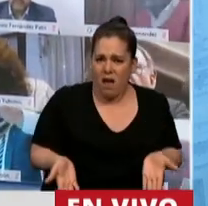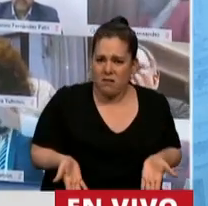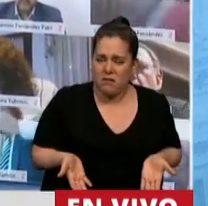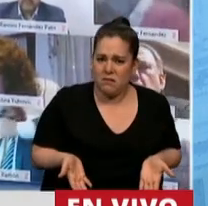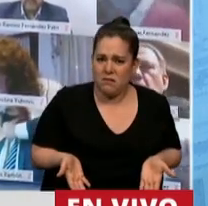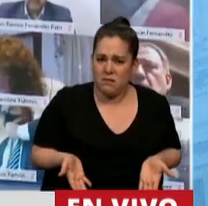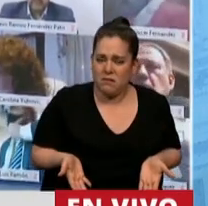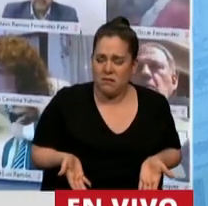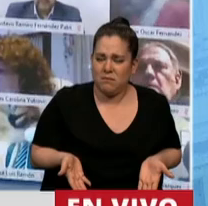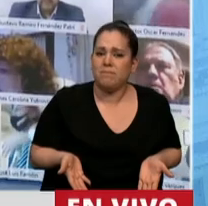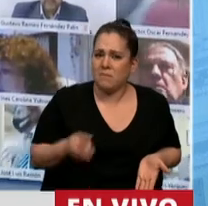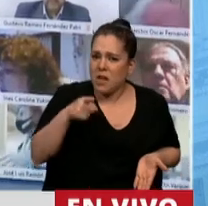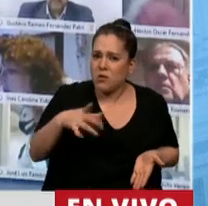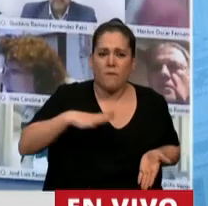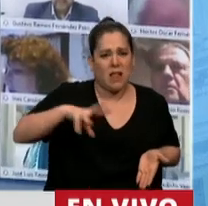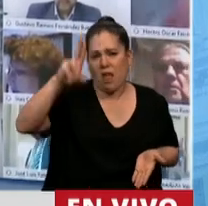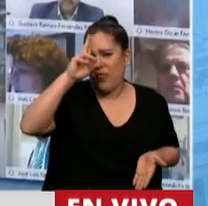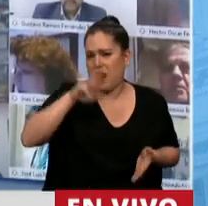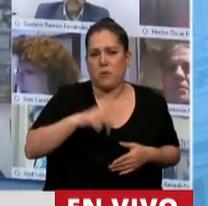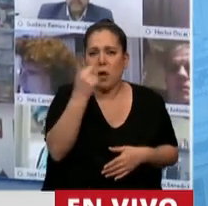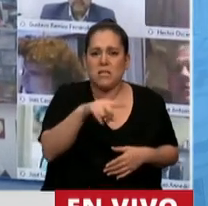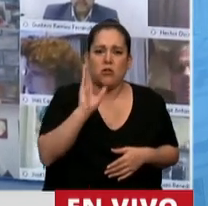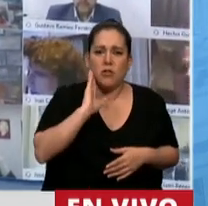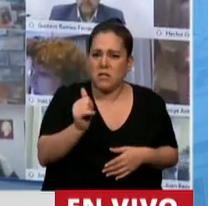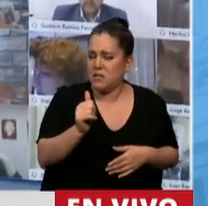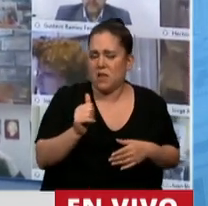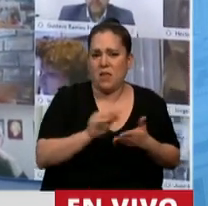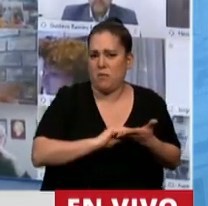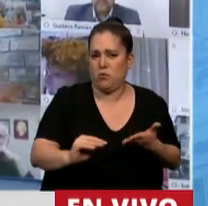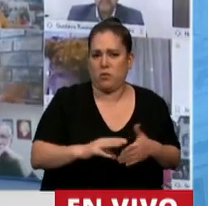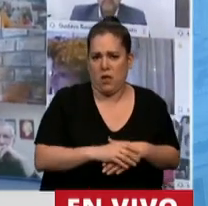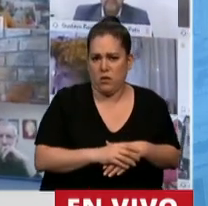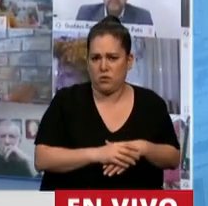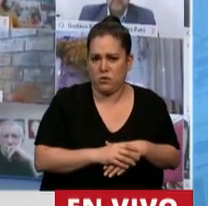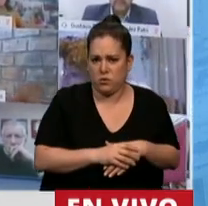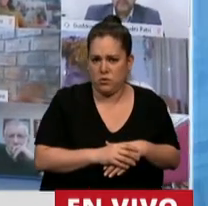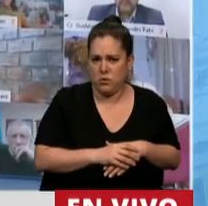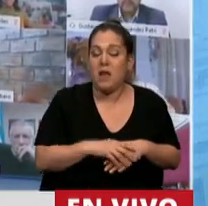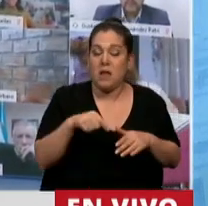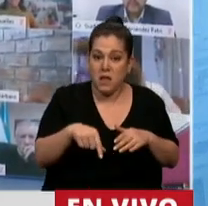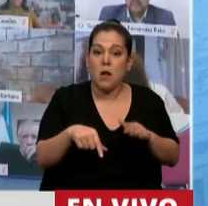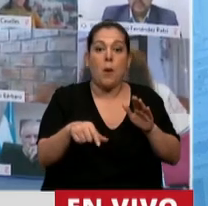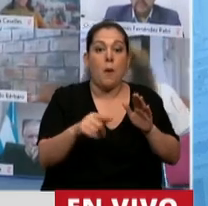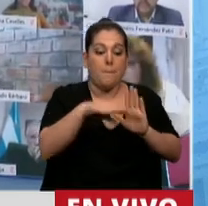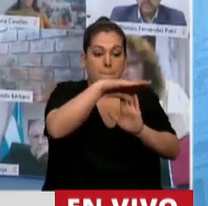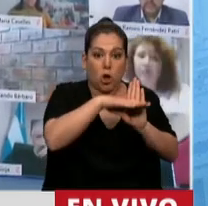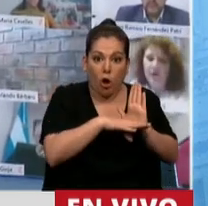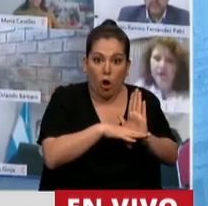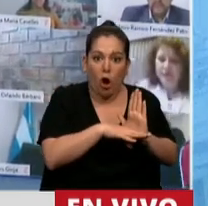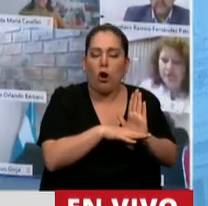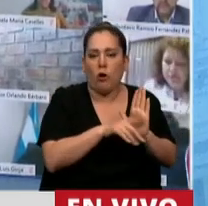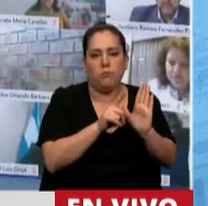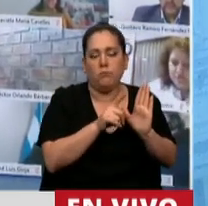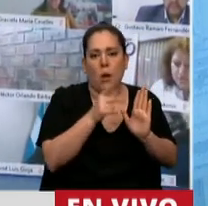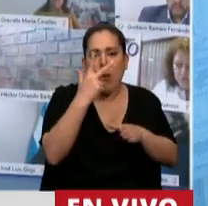absoluta a 116 diputados nacionales. Y claramente el protocolo se venció. Y al